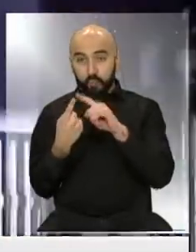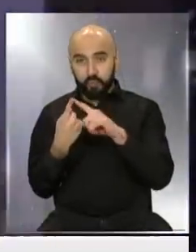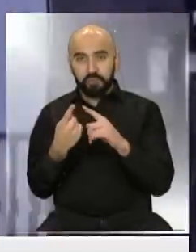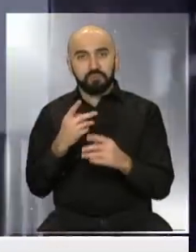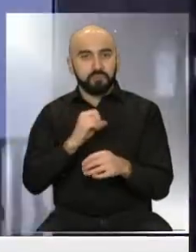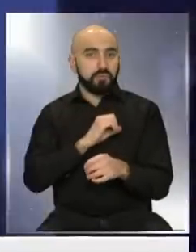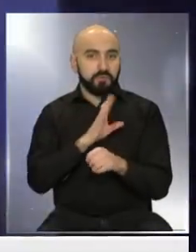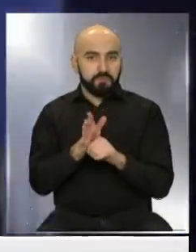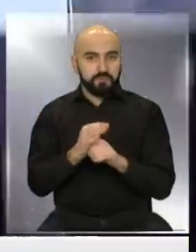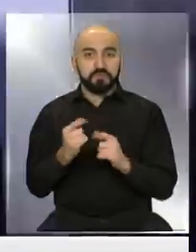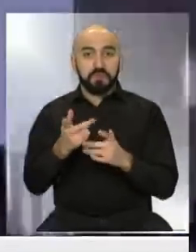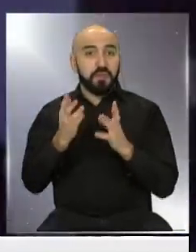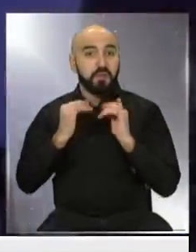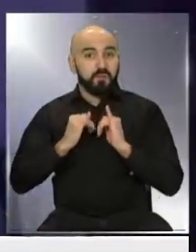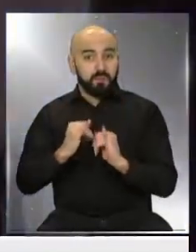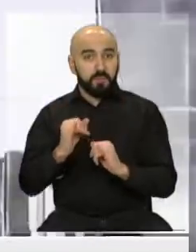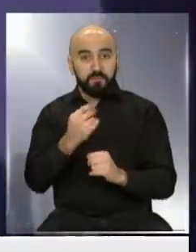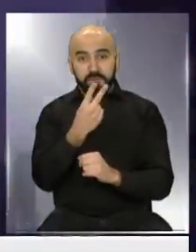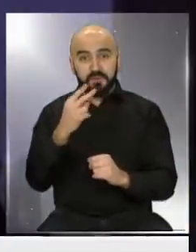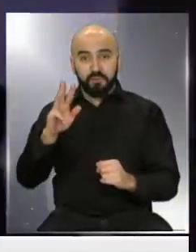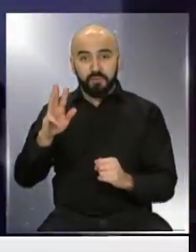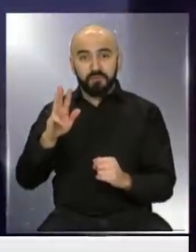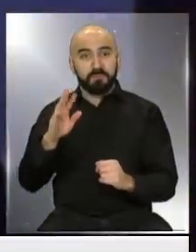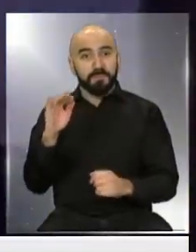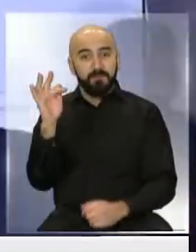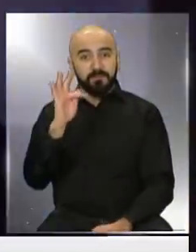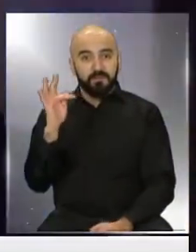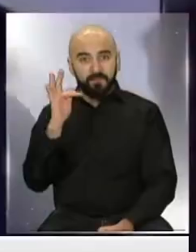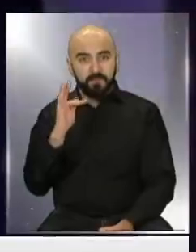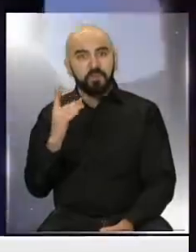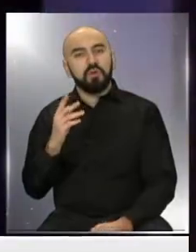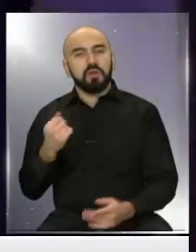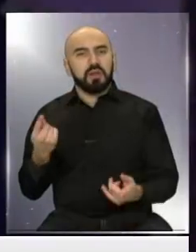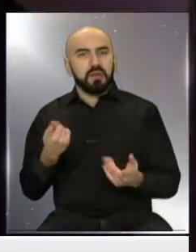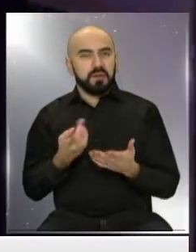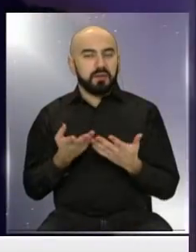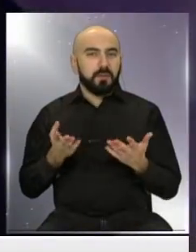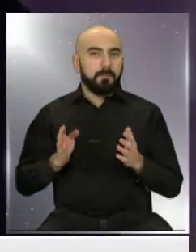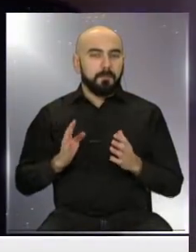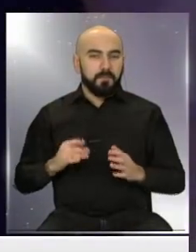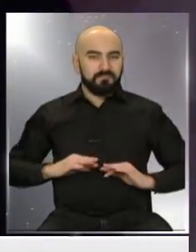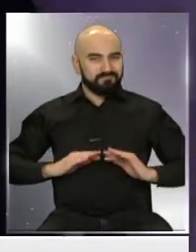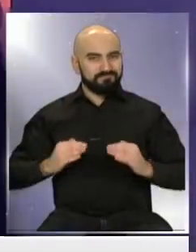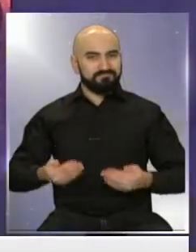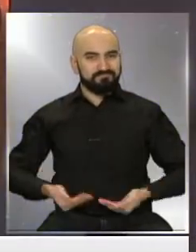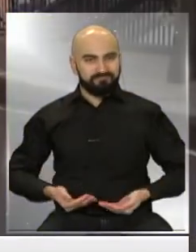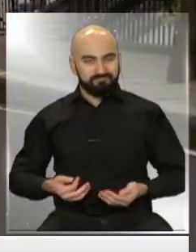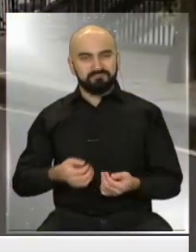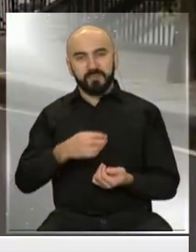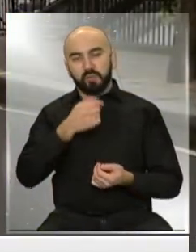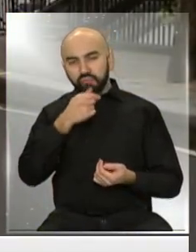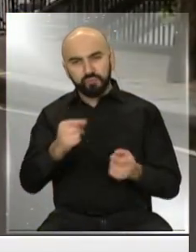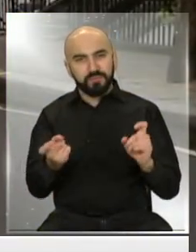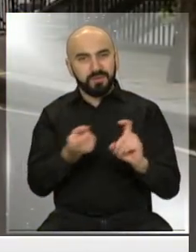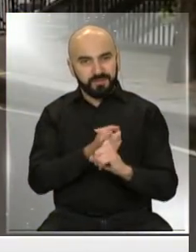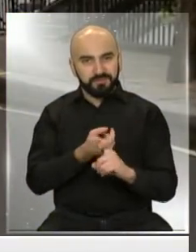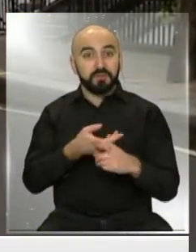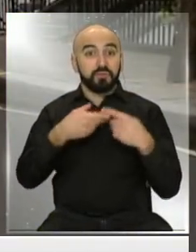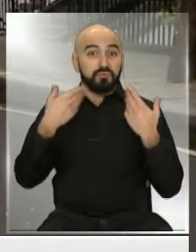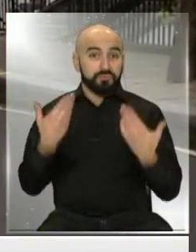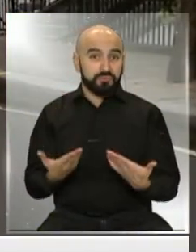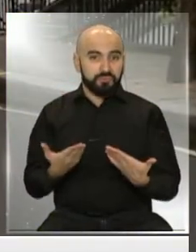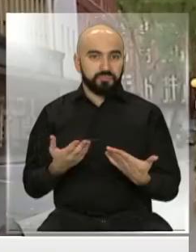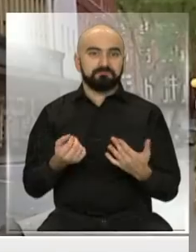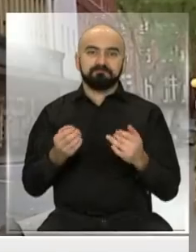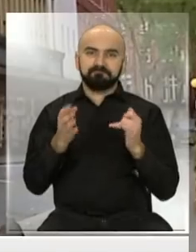había anunciado el 29 de febrero que esperaban una guagua para principios de verano y que iban a casarse próximamente. Pues bien,